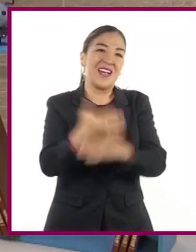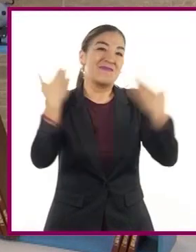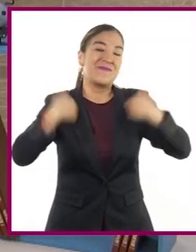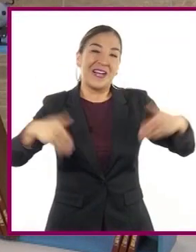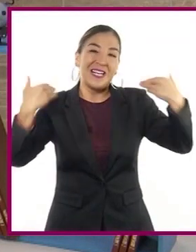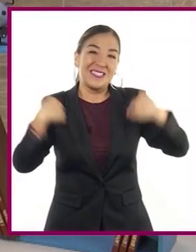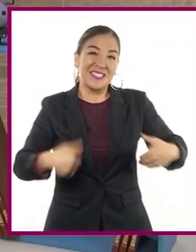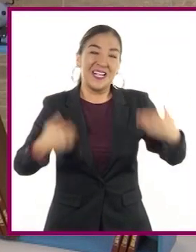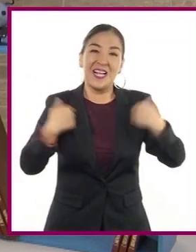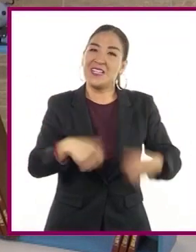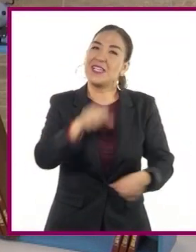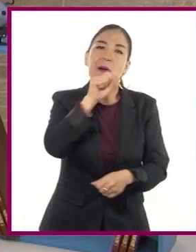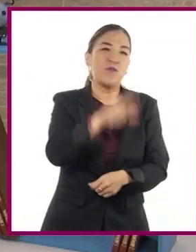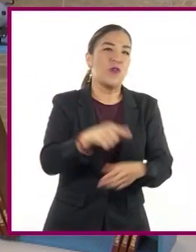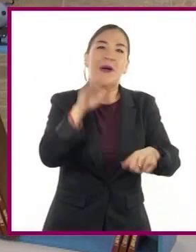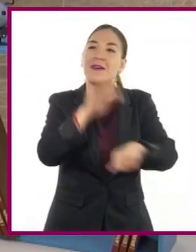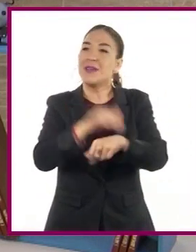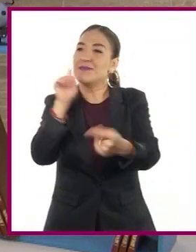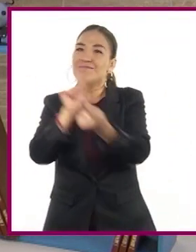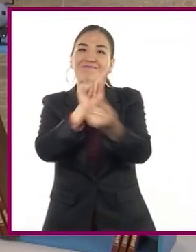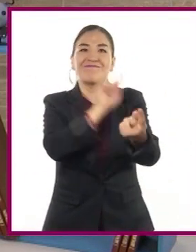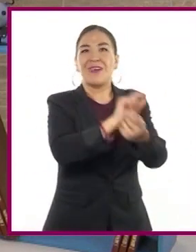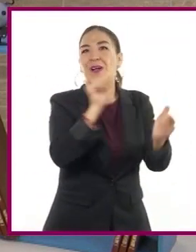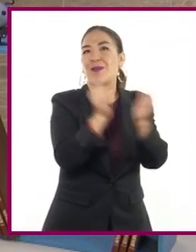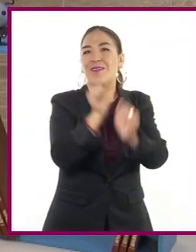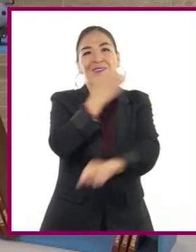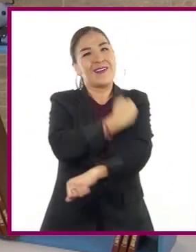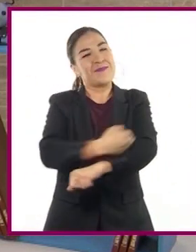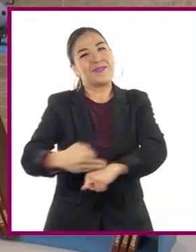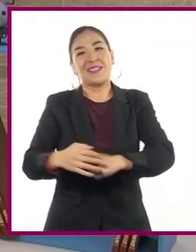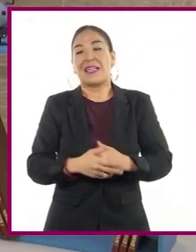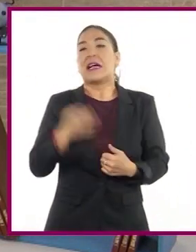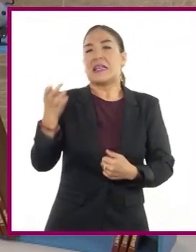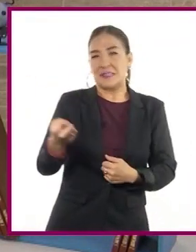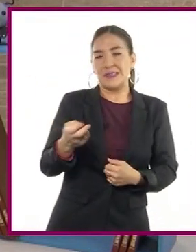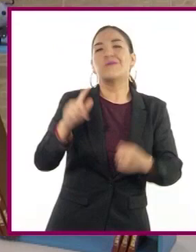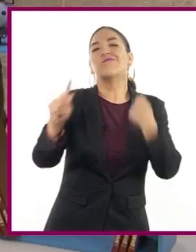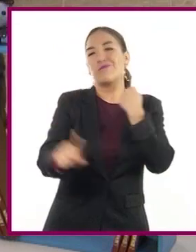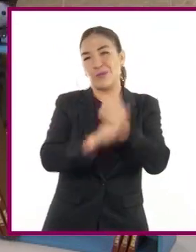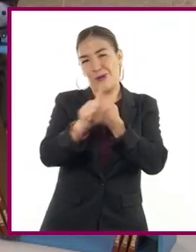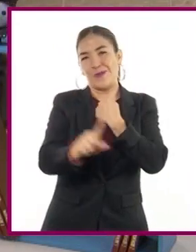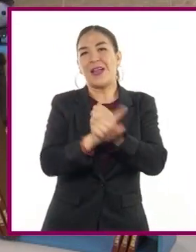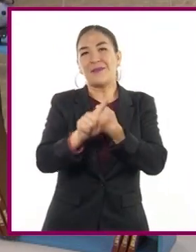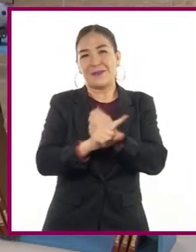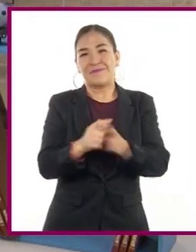pasear ni convivir con amigos y familiares. Esto es un problema.